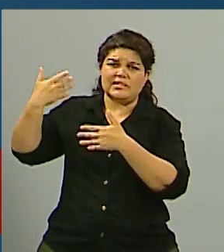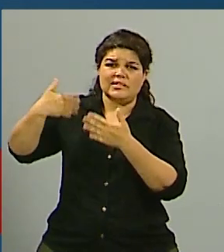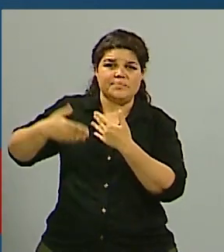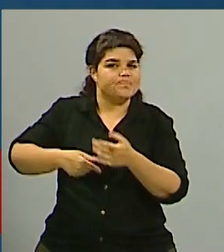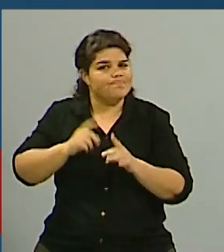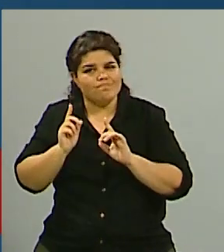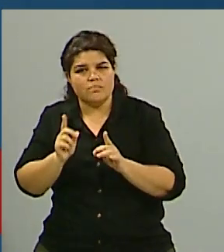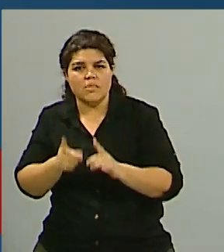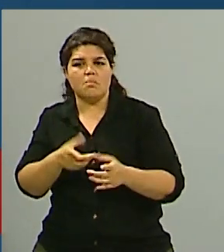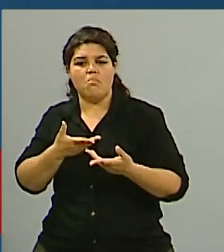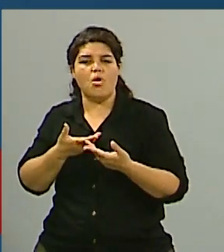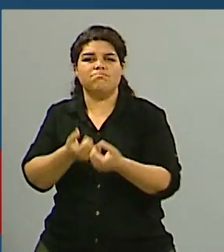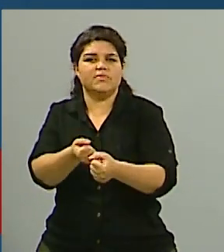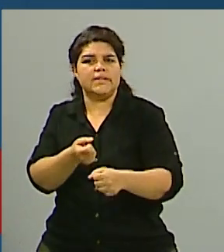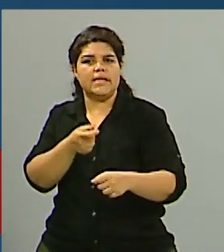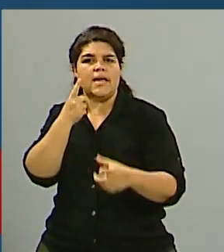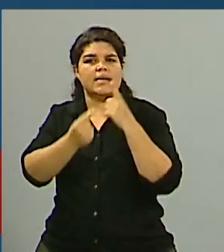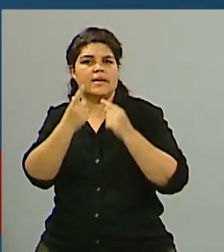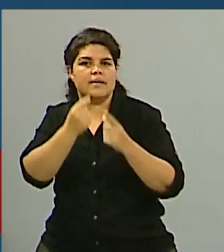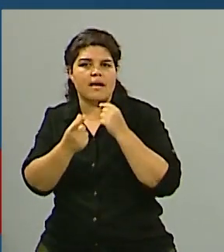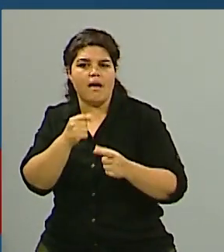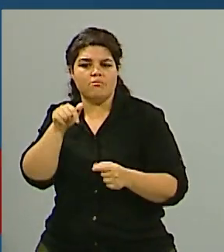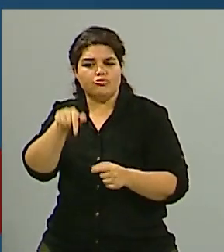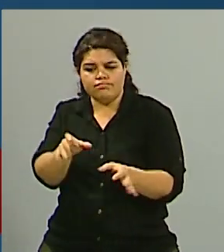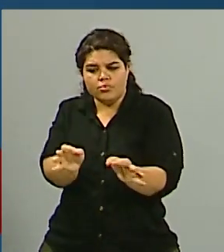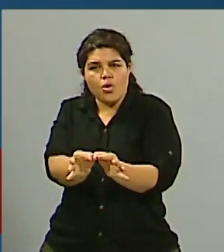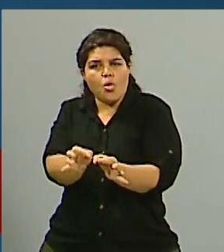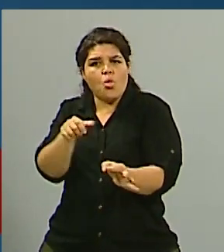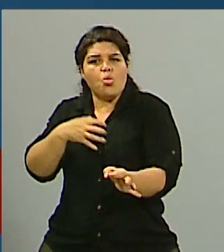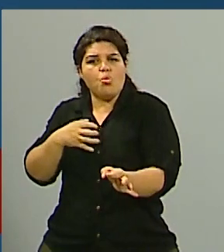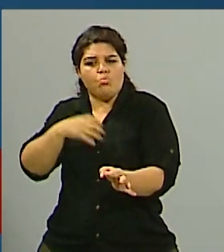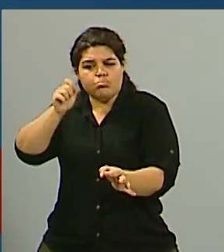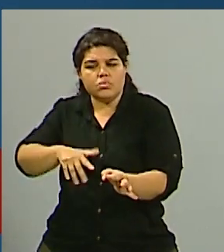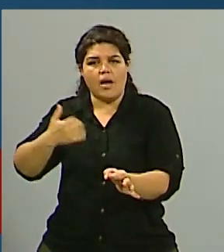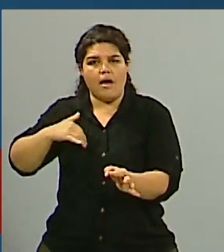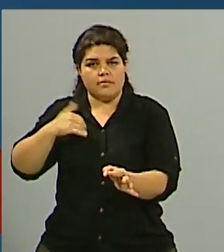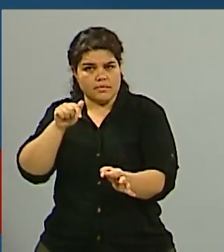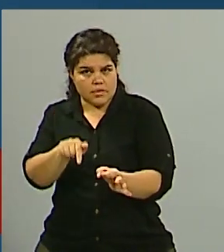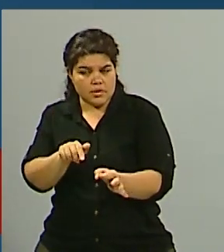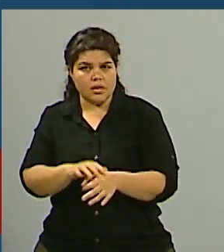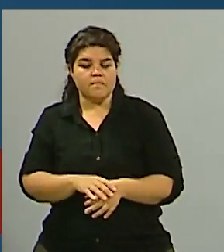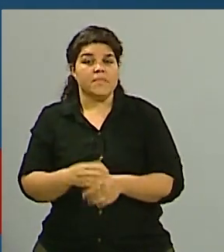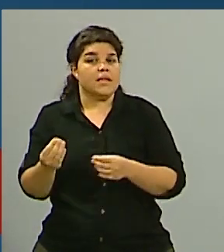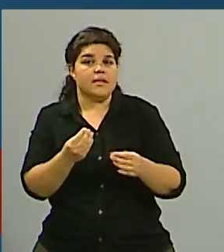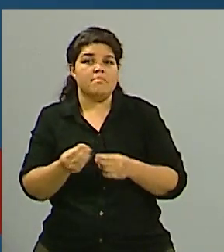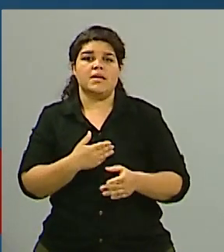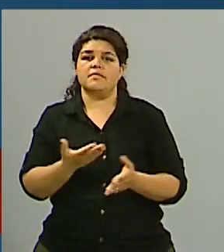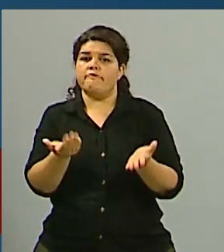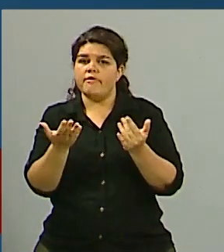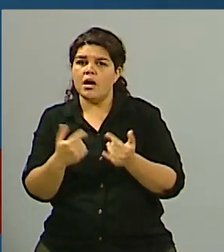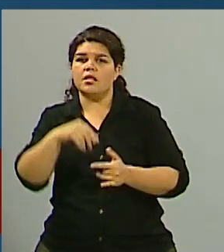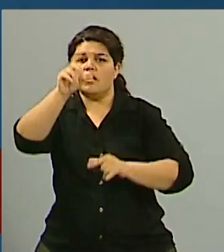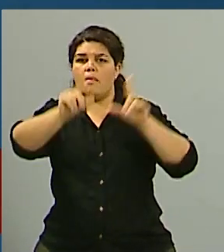evidentemente necesita bastante ese apoyo internacional, sobre todo para que haya ese reconocimiento y sobre todo